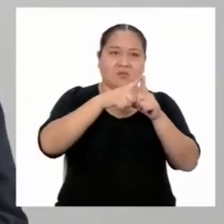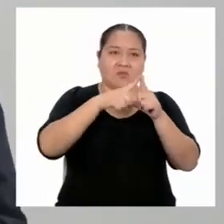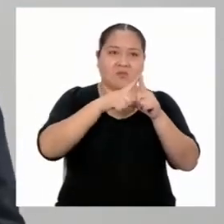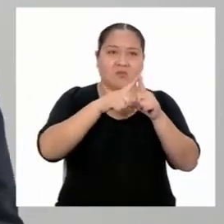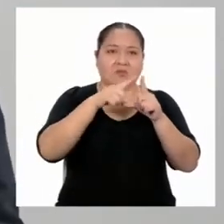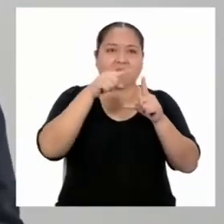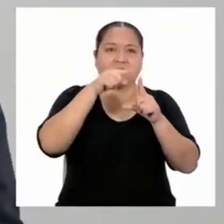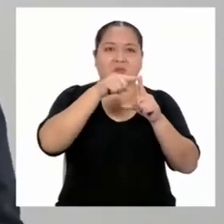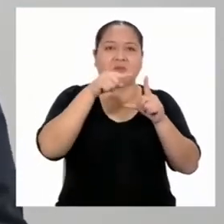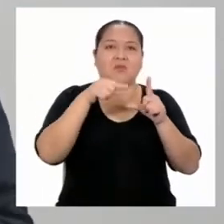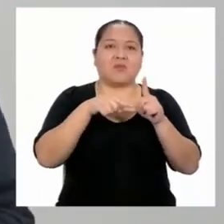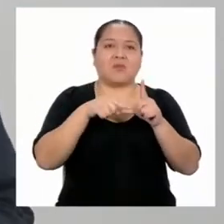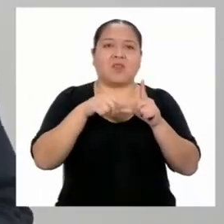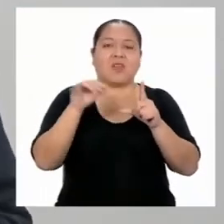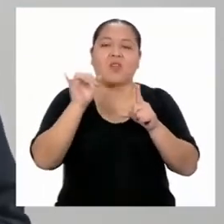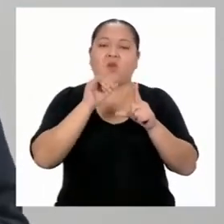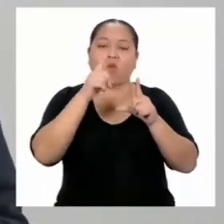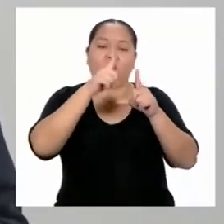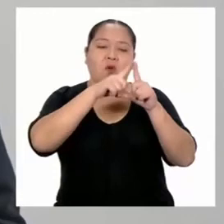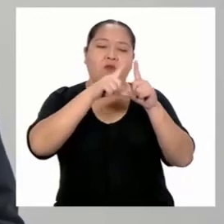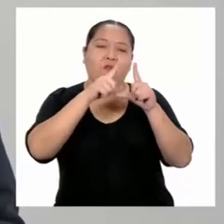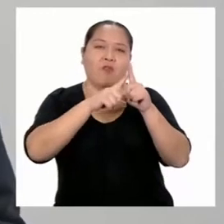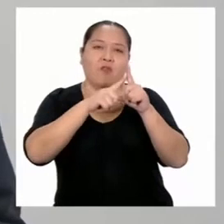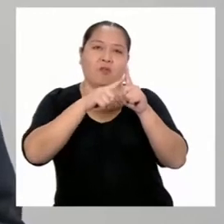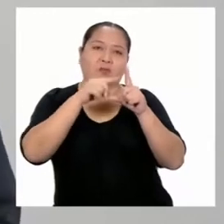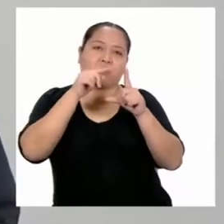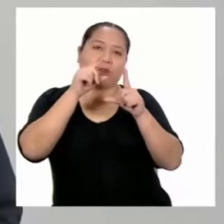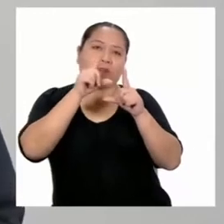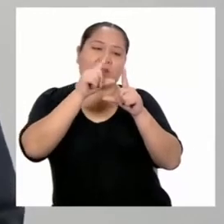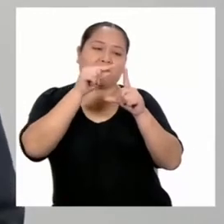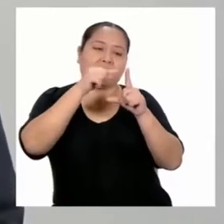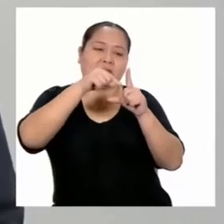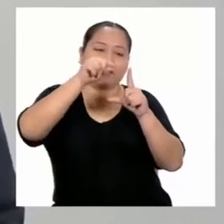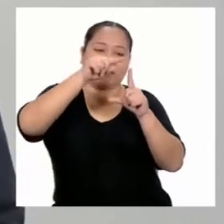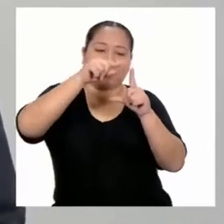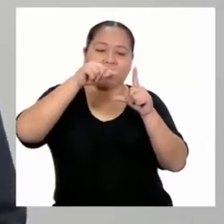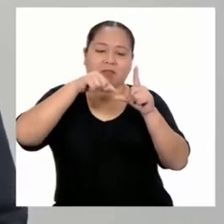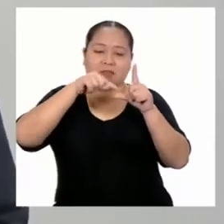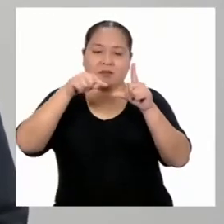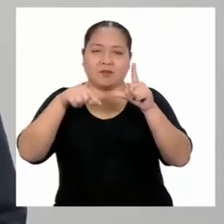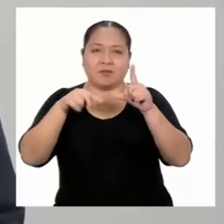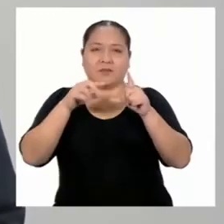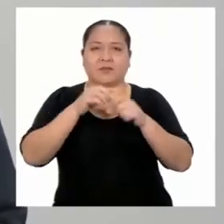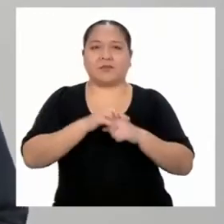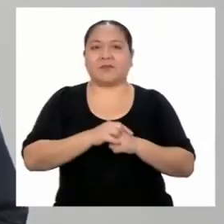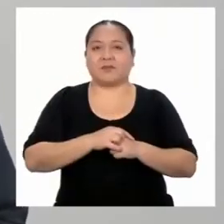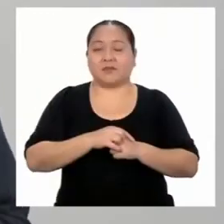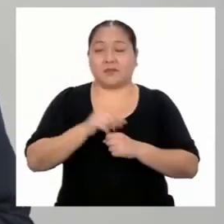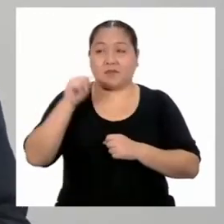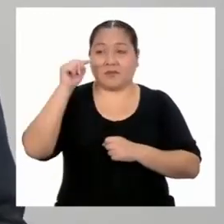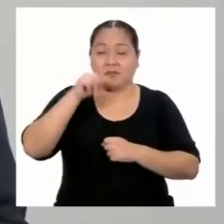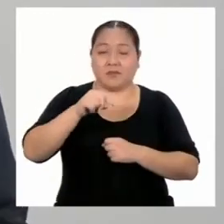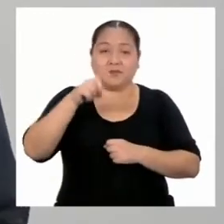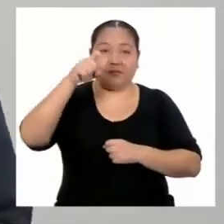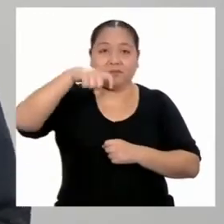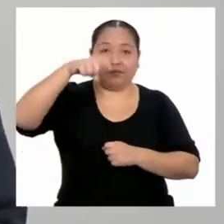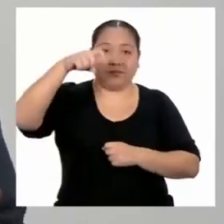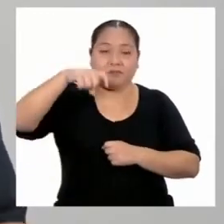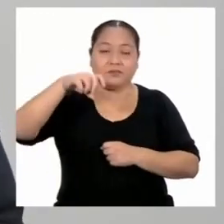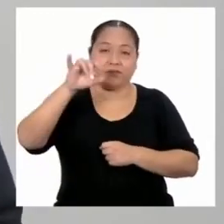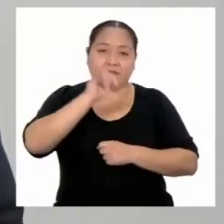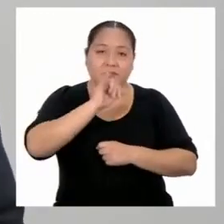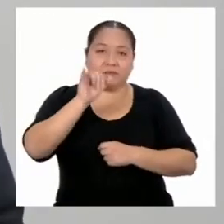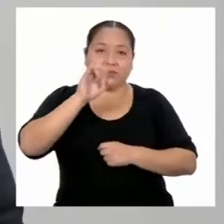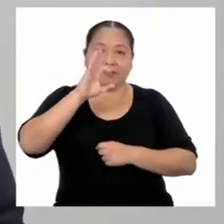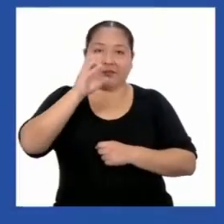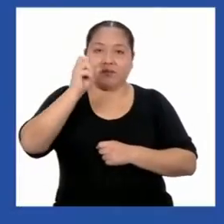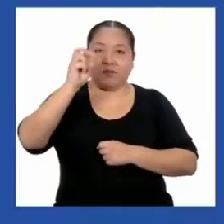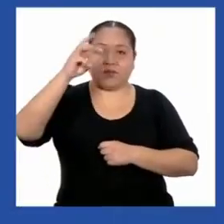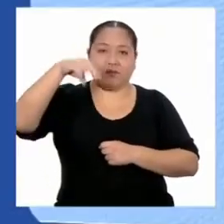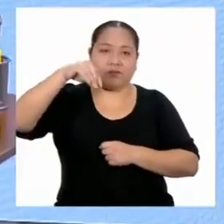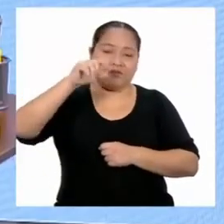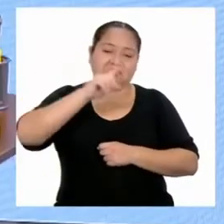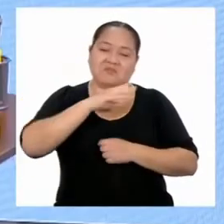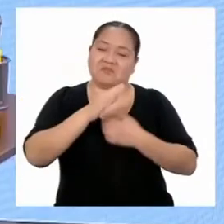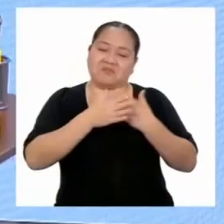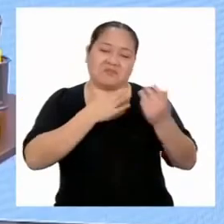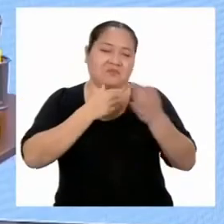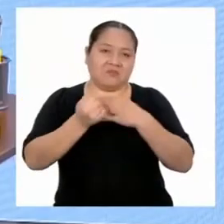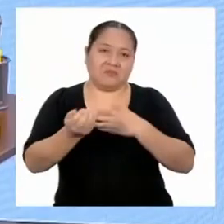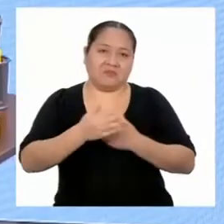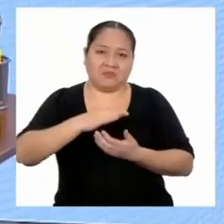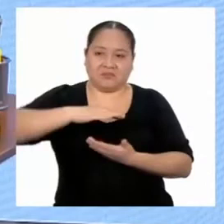la misma forma. Y en los triángulos similares, lo que interesa es que tengan la misma forma, no el mismo tamaño.